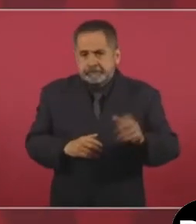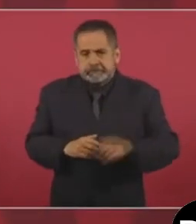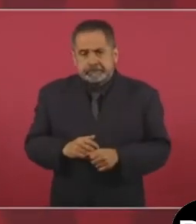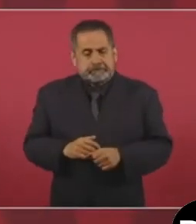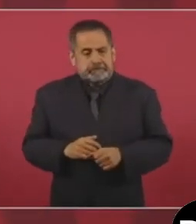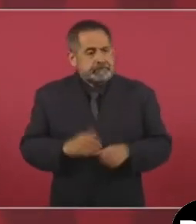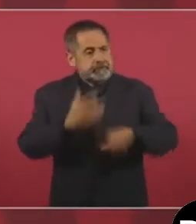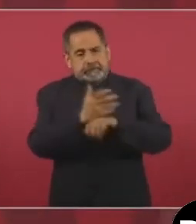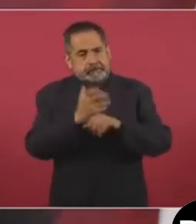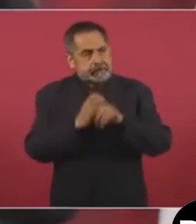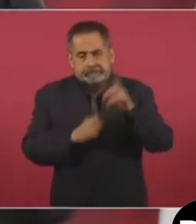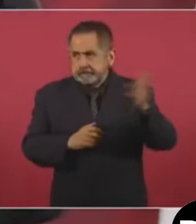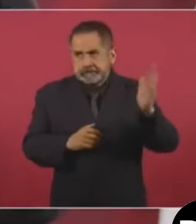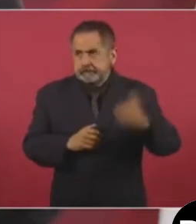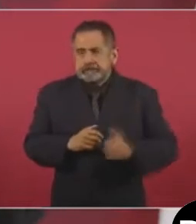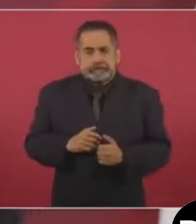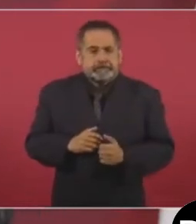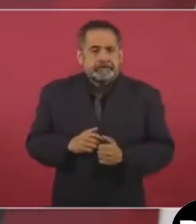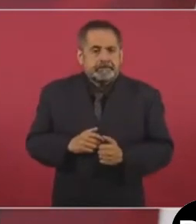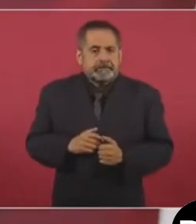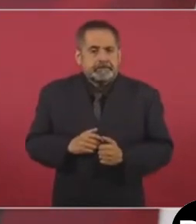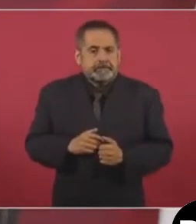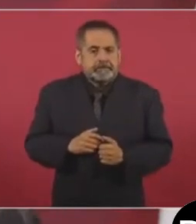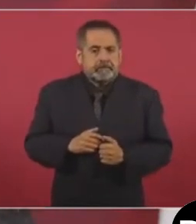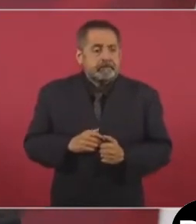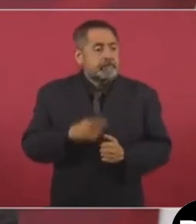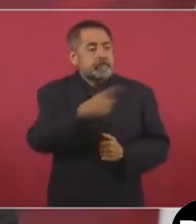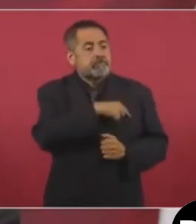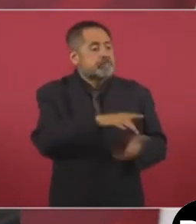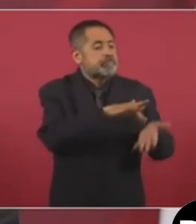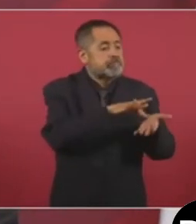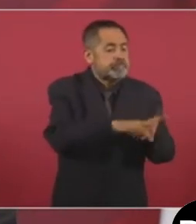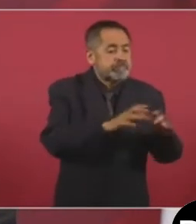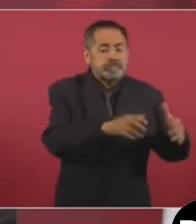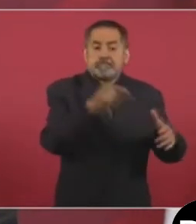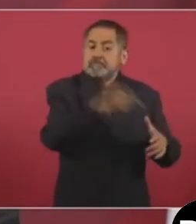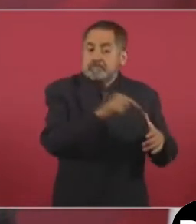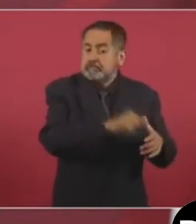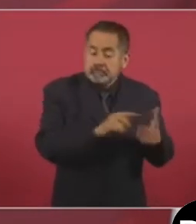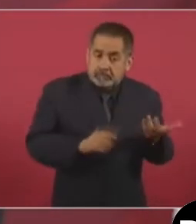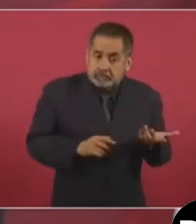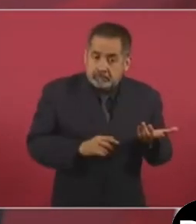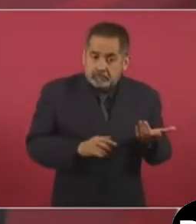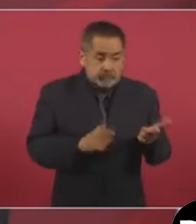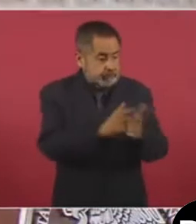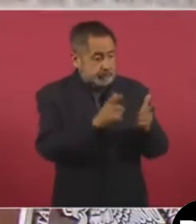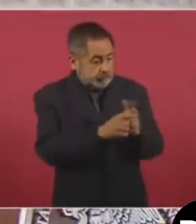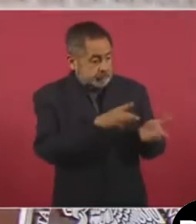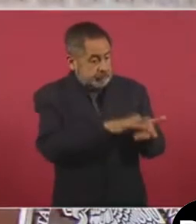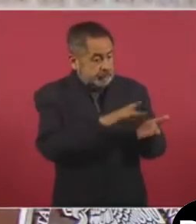Estados Unidos apoyan a grupos